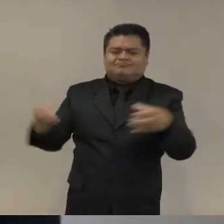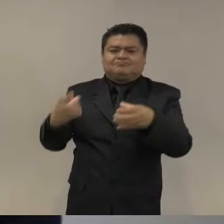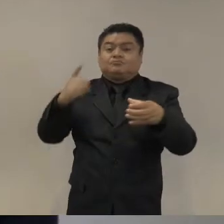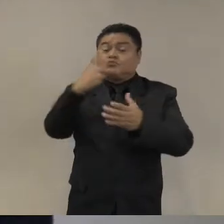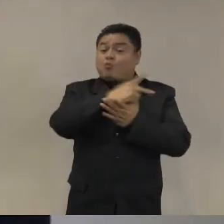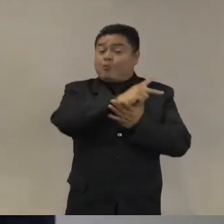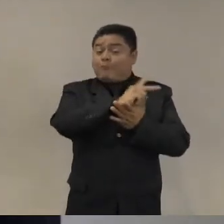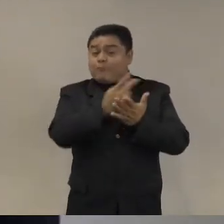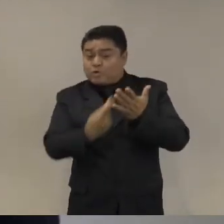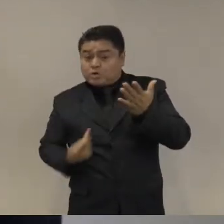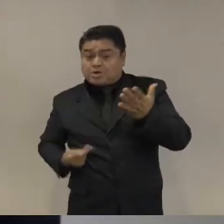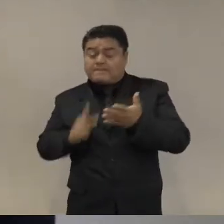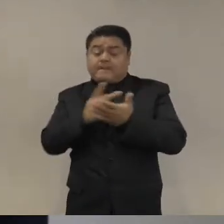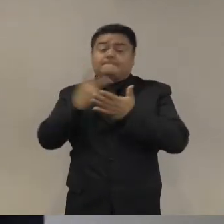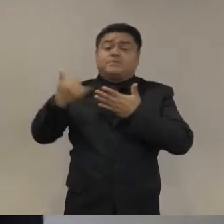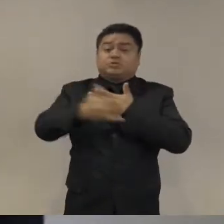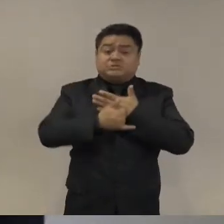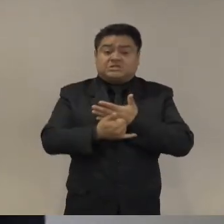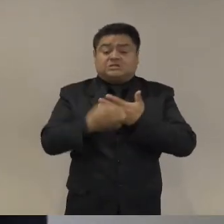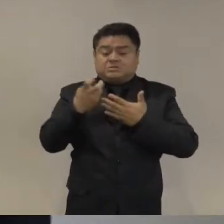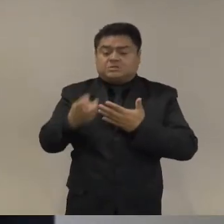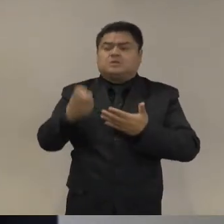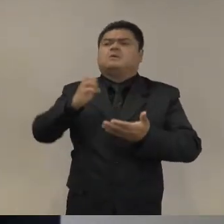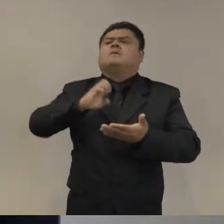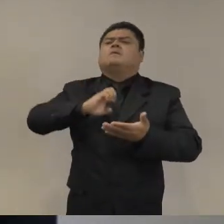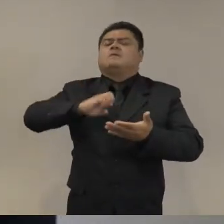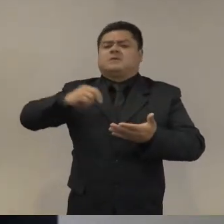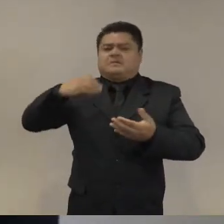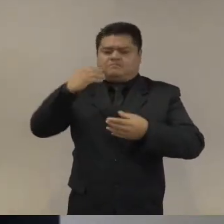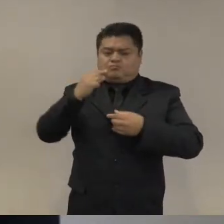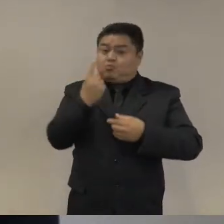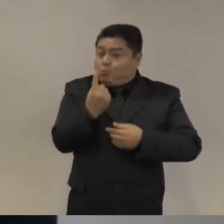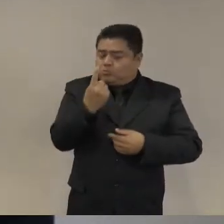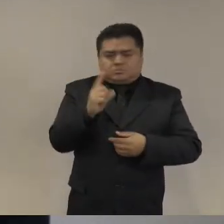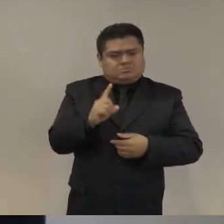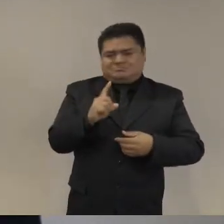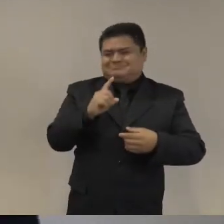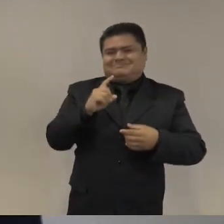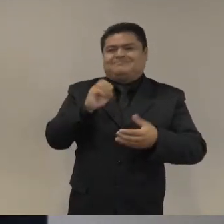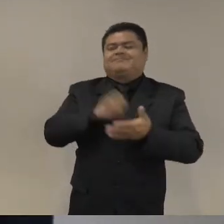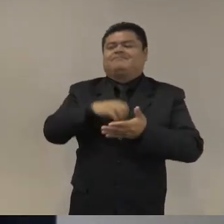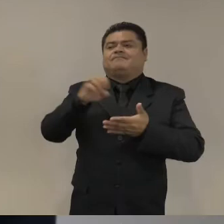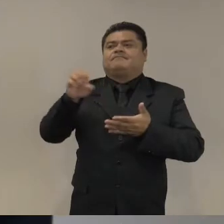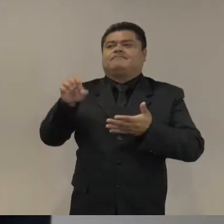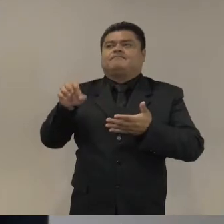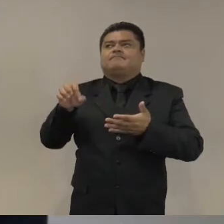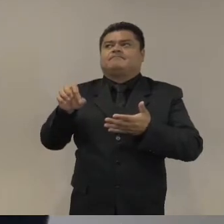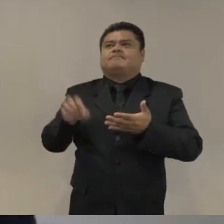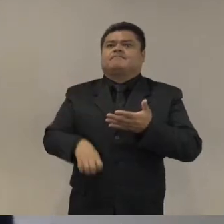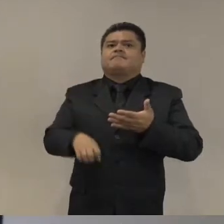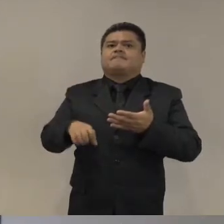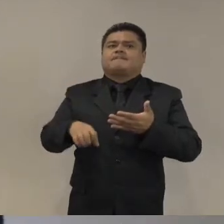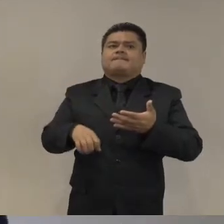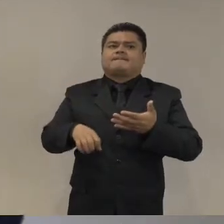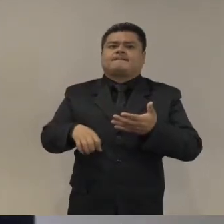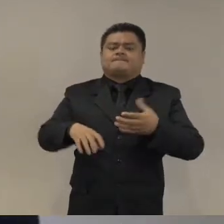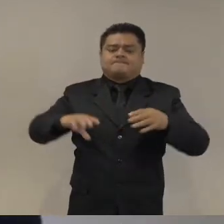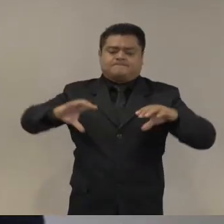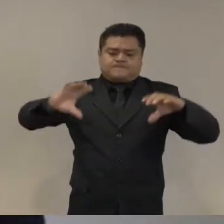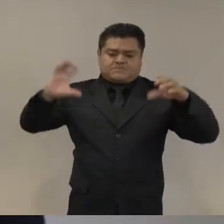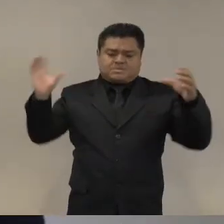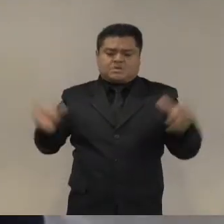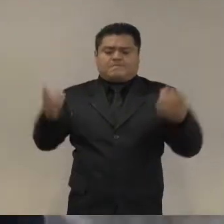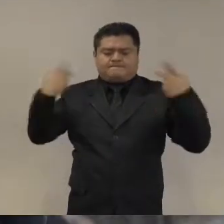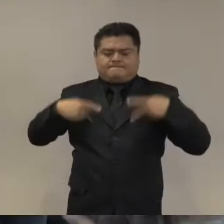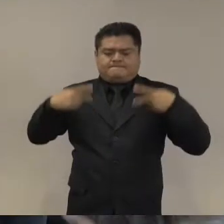porque como creemos que hay un parque aquí y gente que habían estado en lados opuestos se juntan para construir